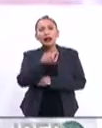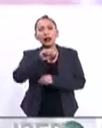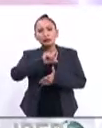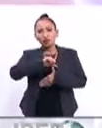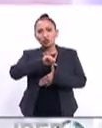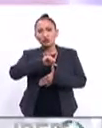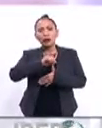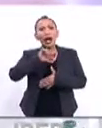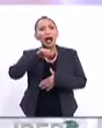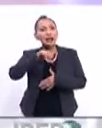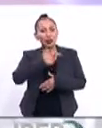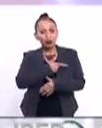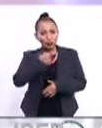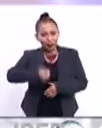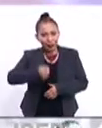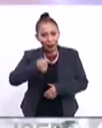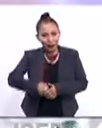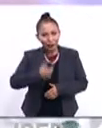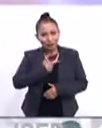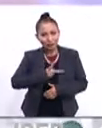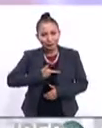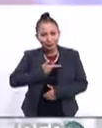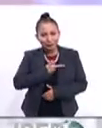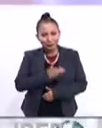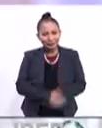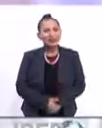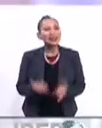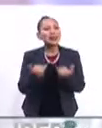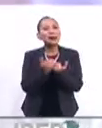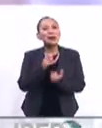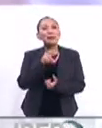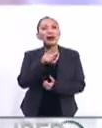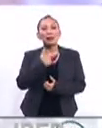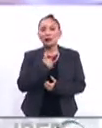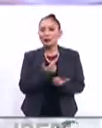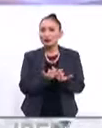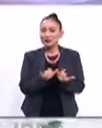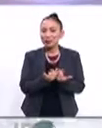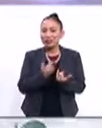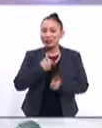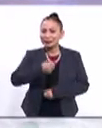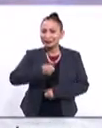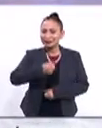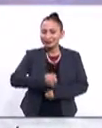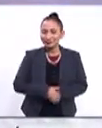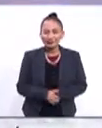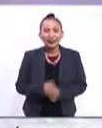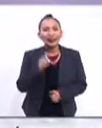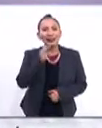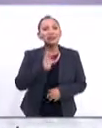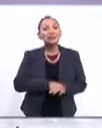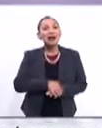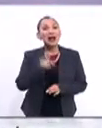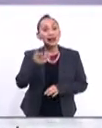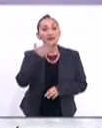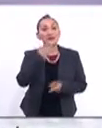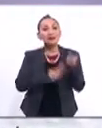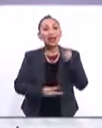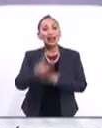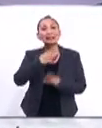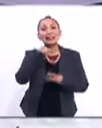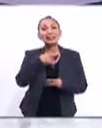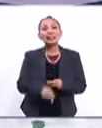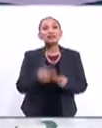Sudamérica, Ana Cristina, qué gusto saludarte, un placer. Igualmente Omar, el gusto como siempre de saludarte es mío y sobre todo de darles la